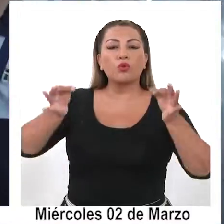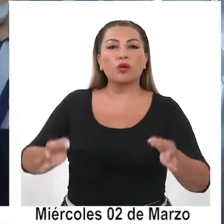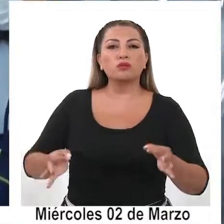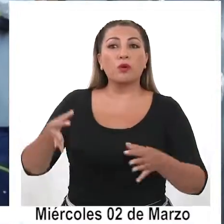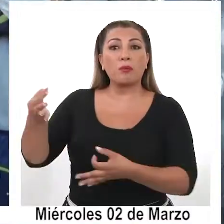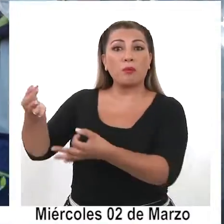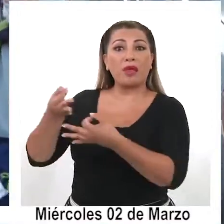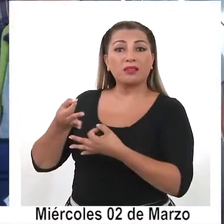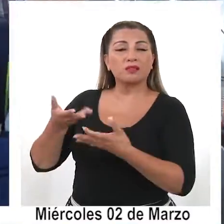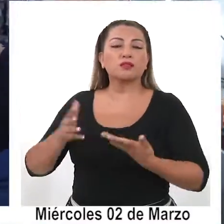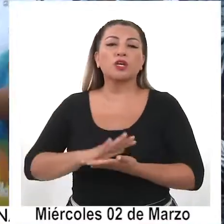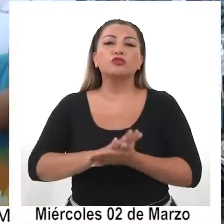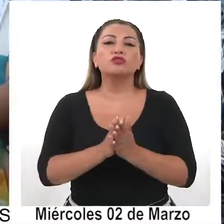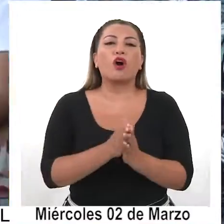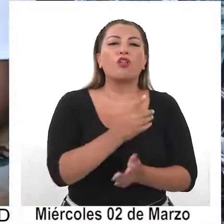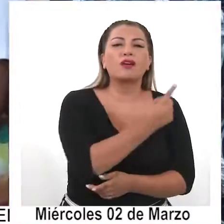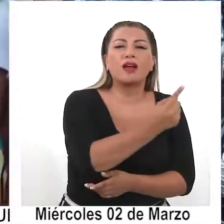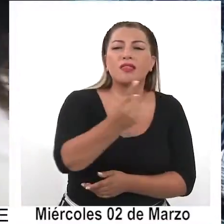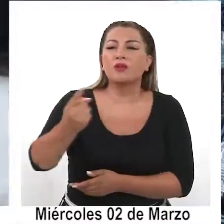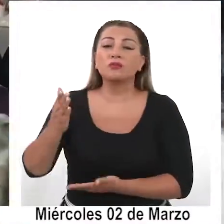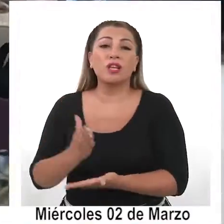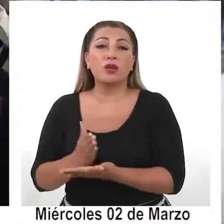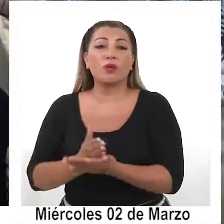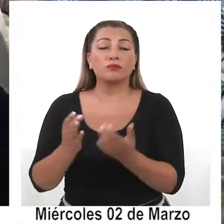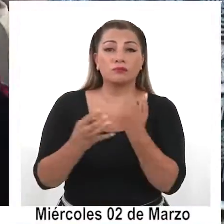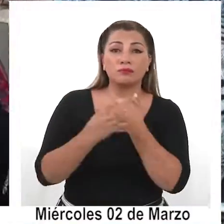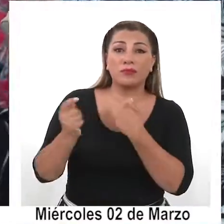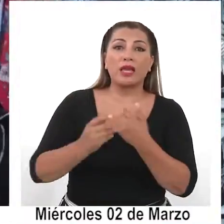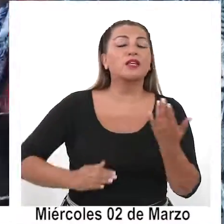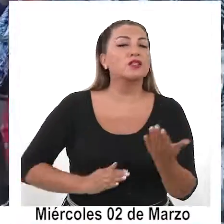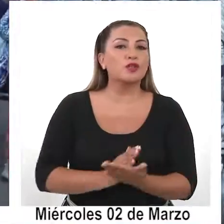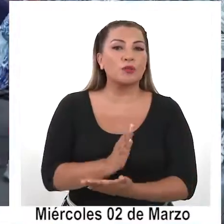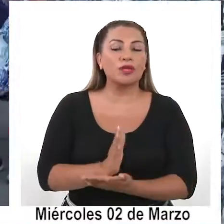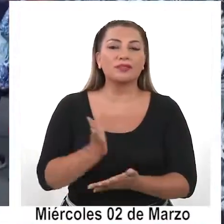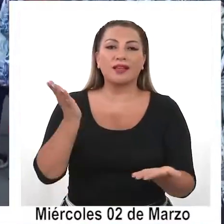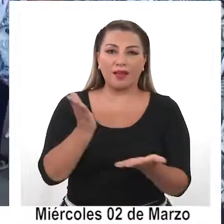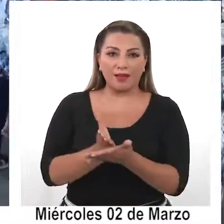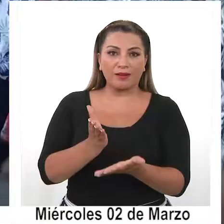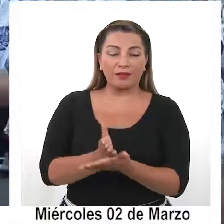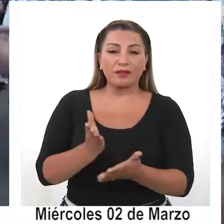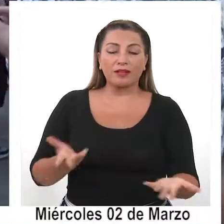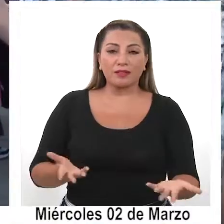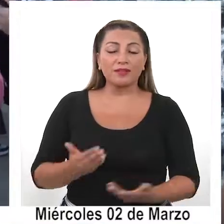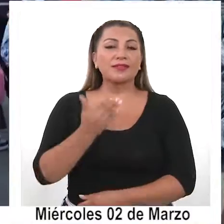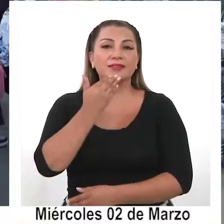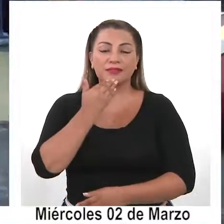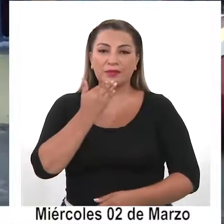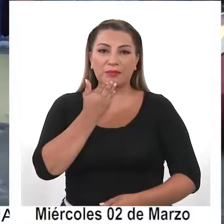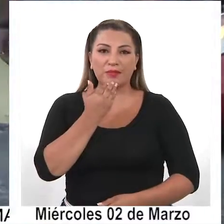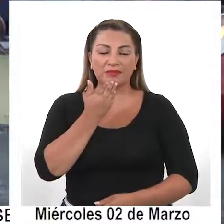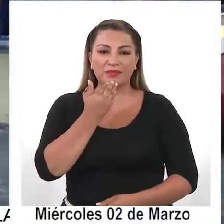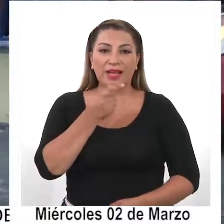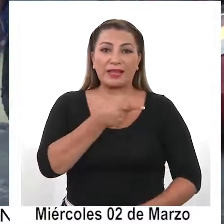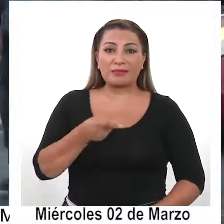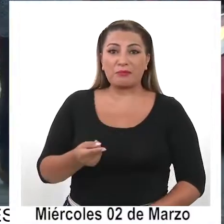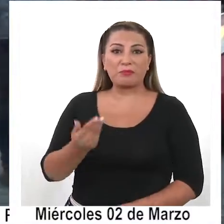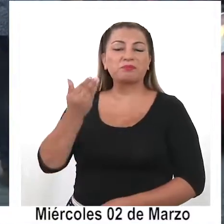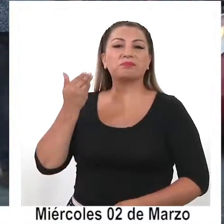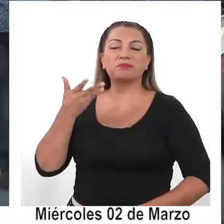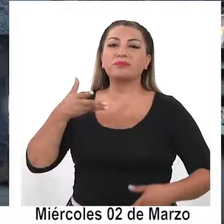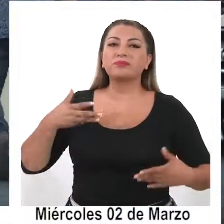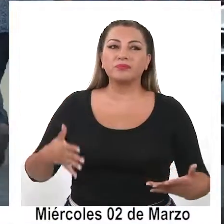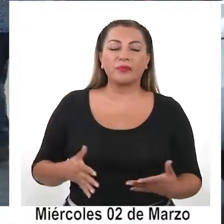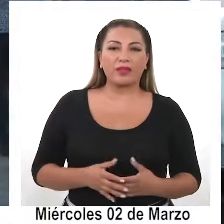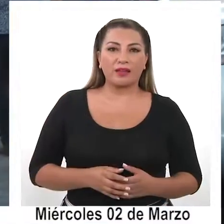detallaron que todos los colegios de la región iniciaron sus clases, incluso desde la semana pasada,